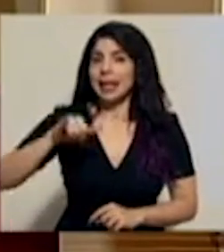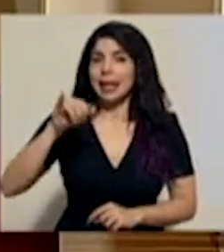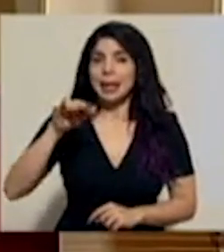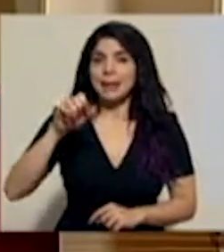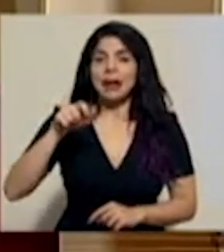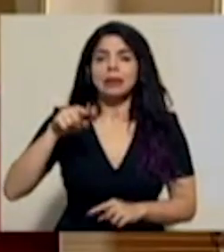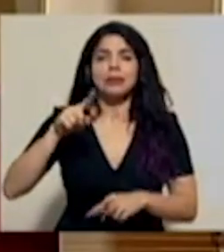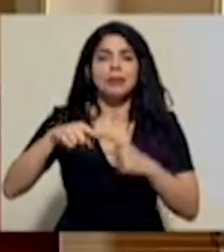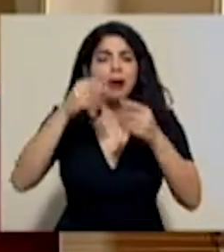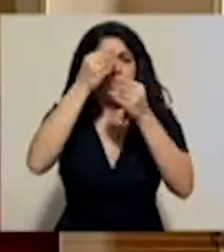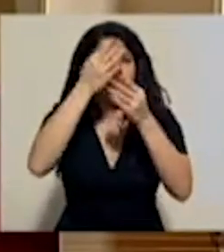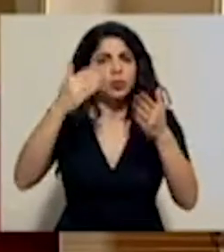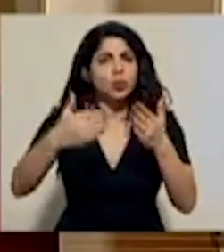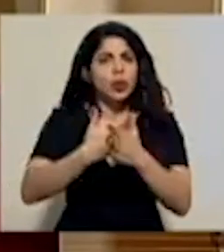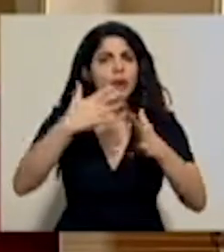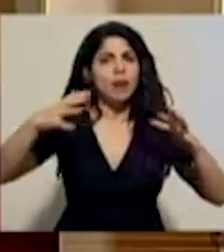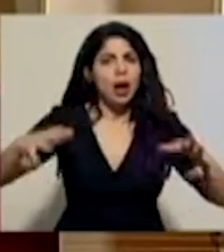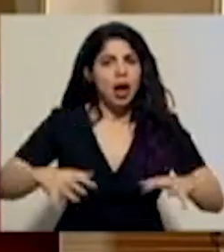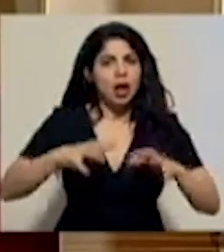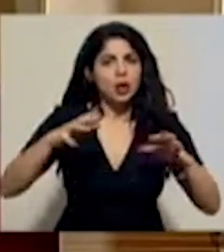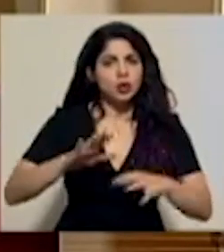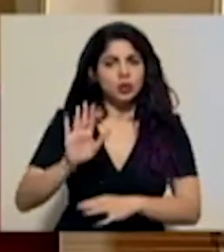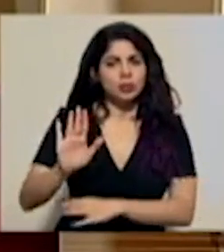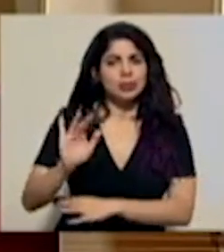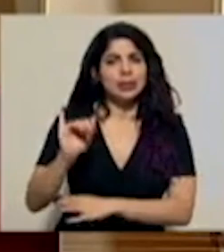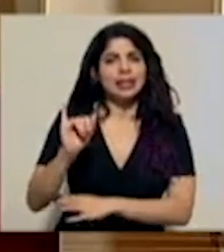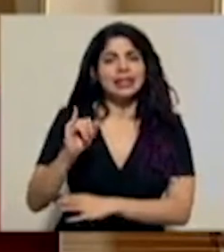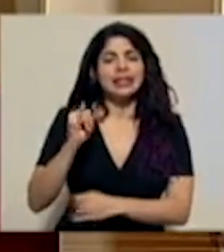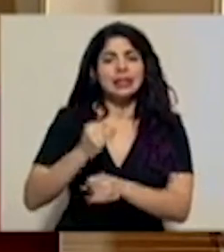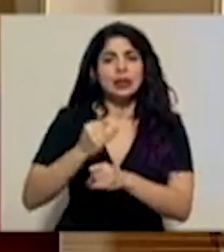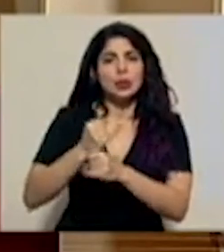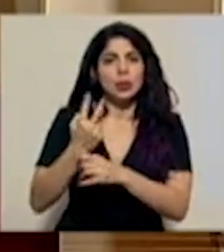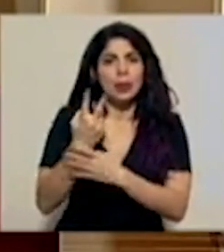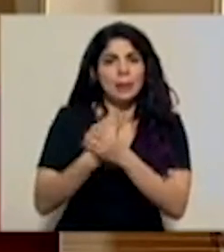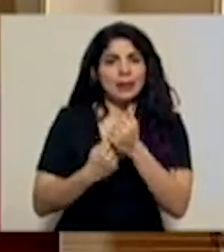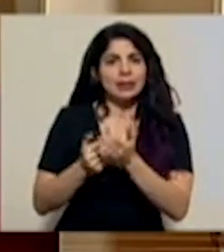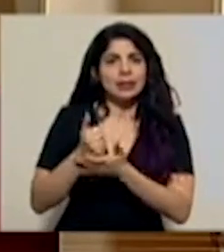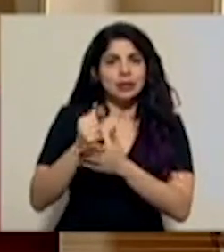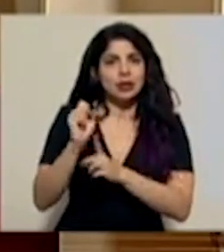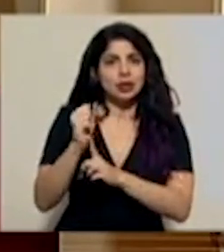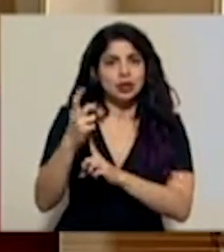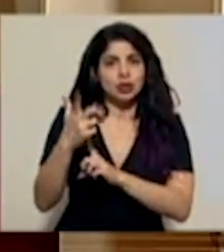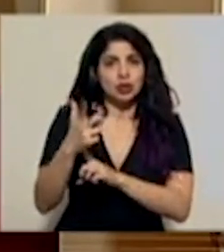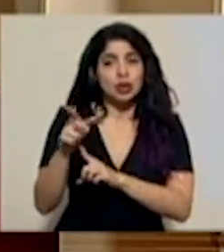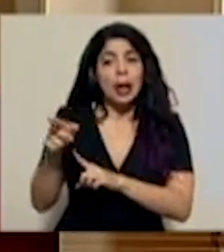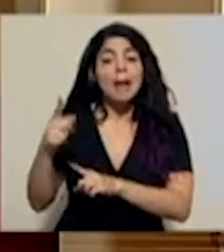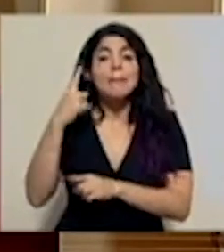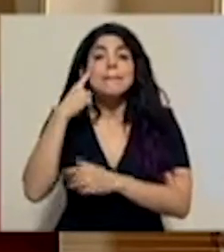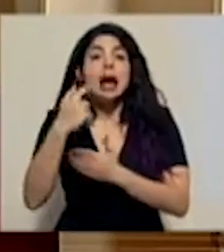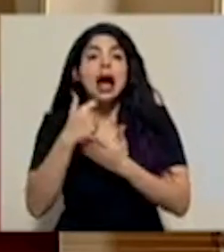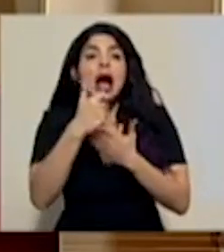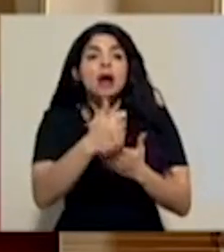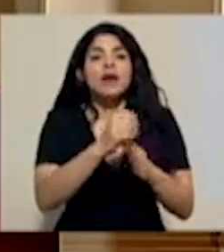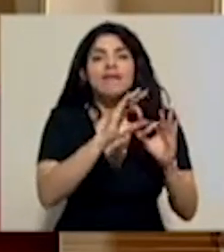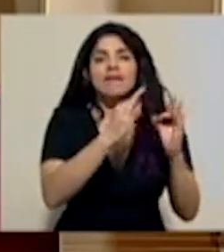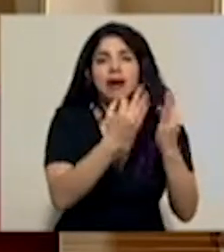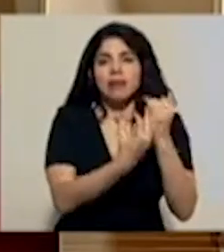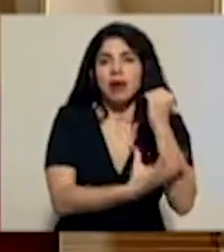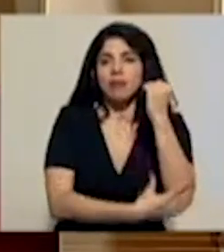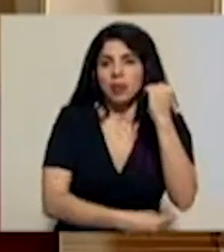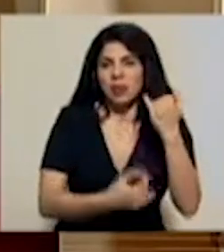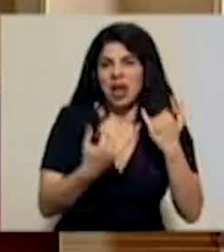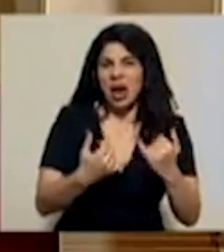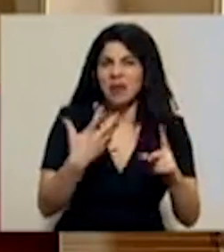quien hará un anuncio de las nuevas acciones que realiza el Instituto Mixto de Ayuda Social para ayudar a las familias en situación de pobreza afectadas por la